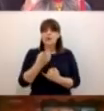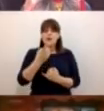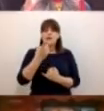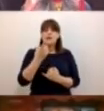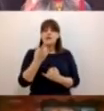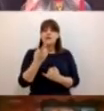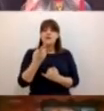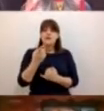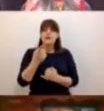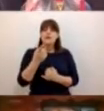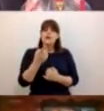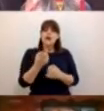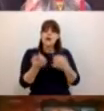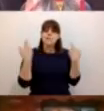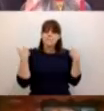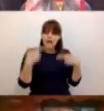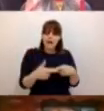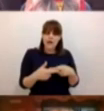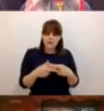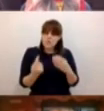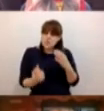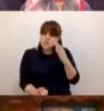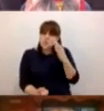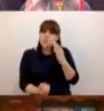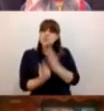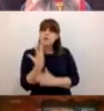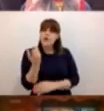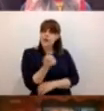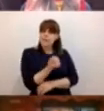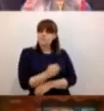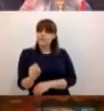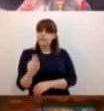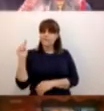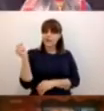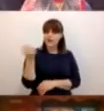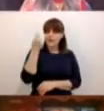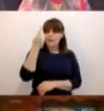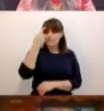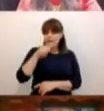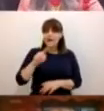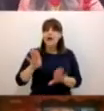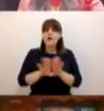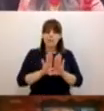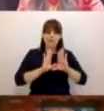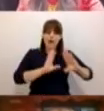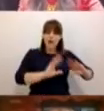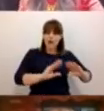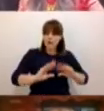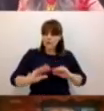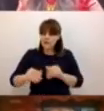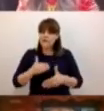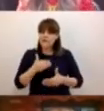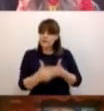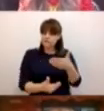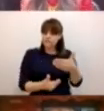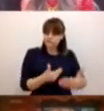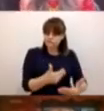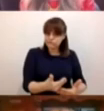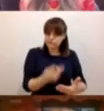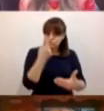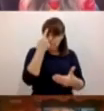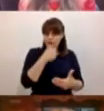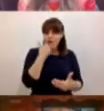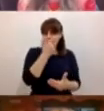han mejorado sus habilidades en herramientas tecnológicas para poder continuar el proceso de enseñanza-aprendizaje en sus